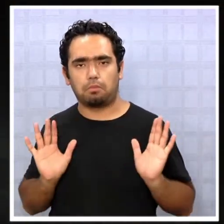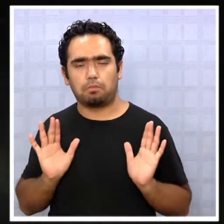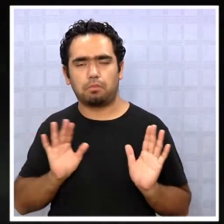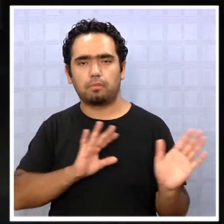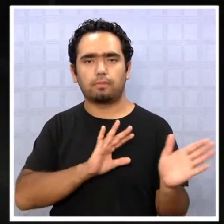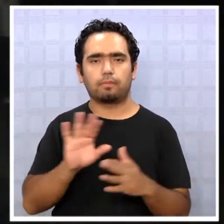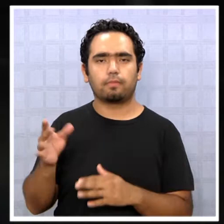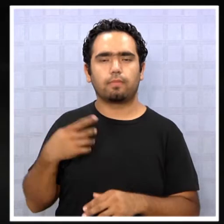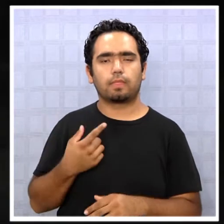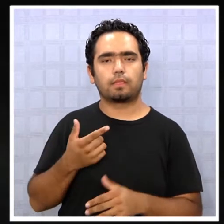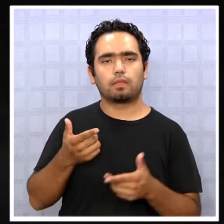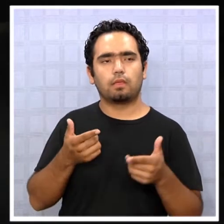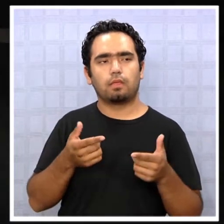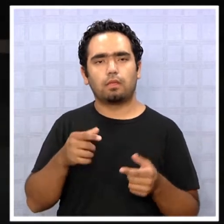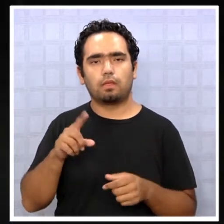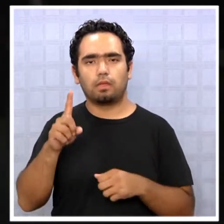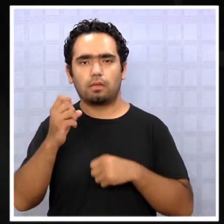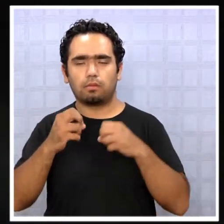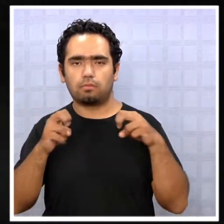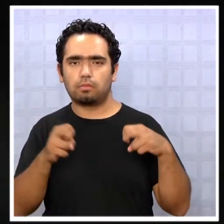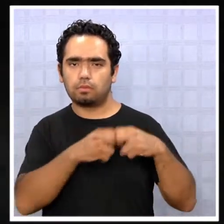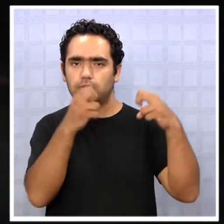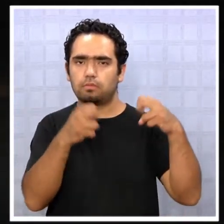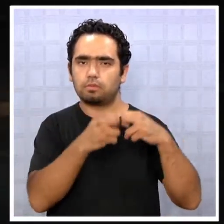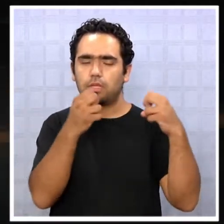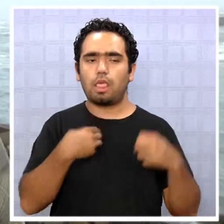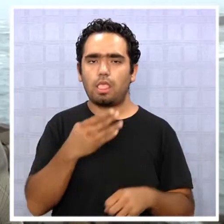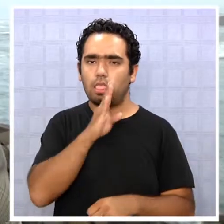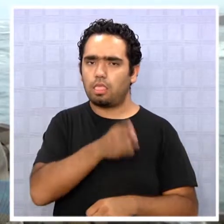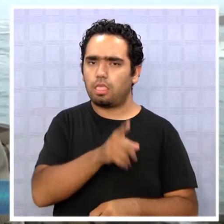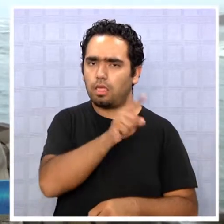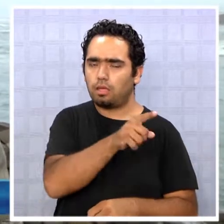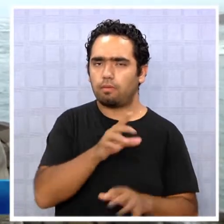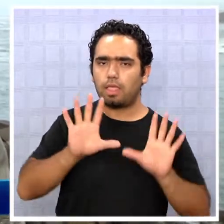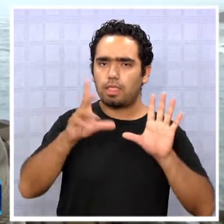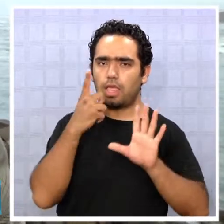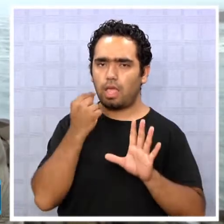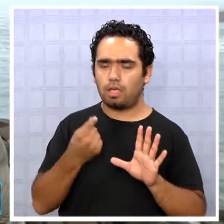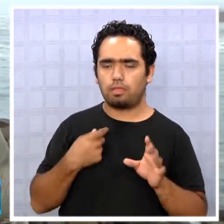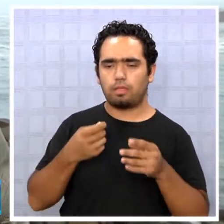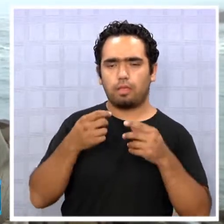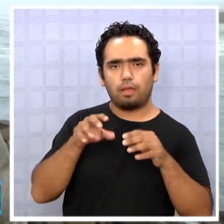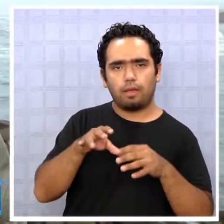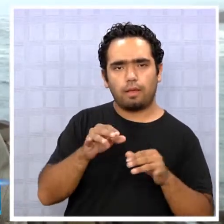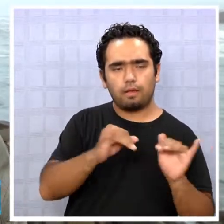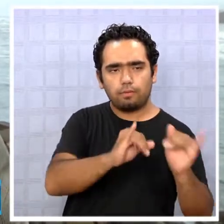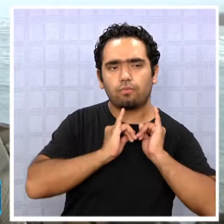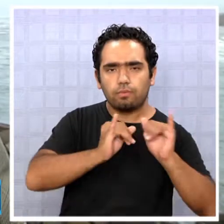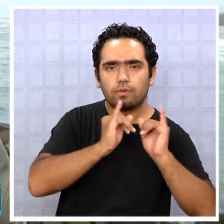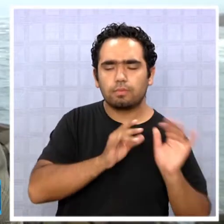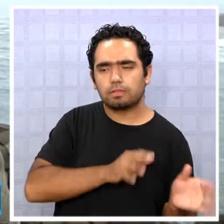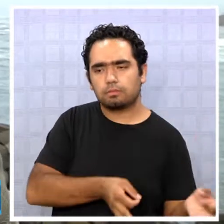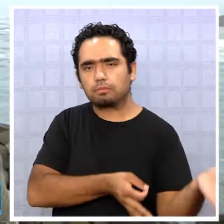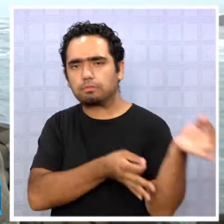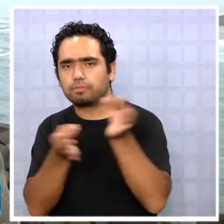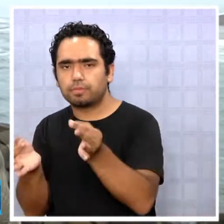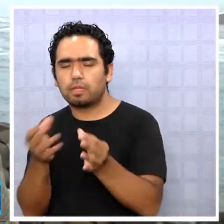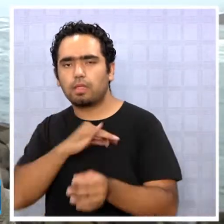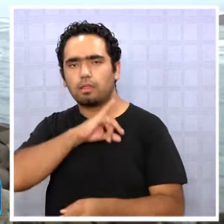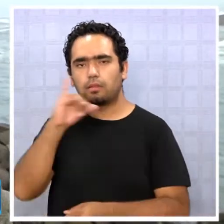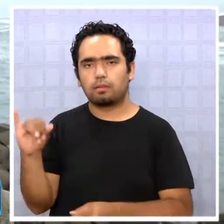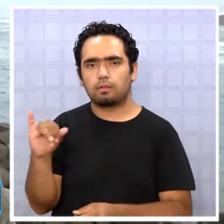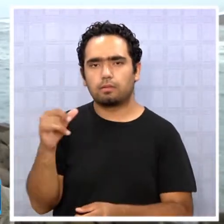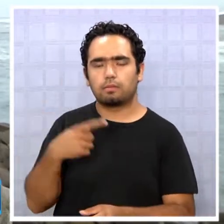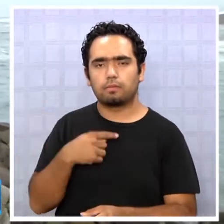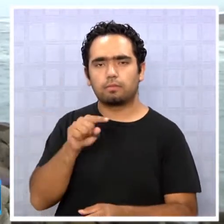que la autoridad así lo determine. La Superintendencia de Electricidad y Combustibles tiene que recabar los antecedentes, tienen un plazo de 10 días para que le hagan llegar los